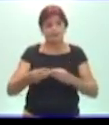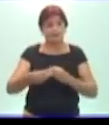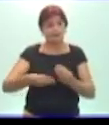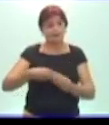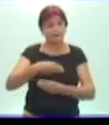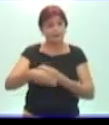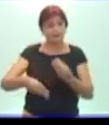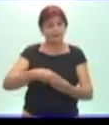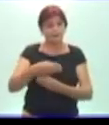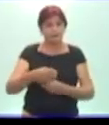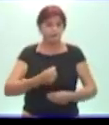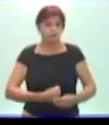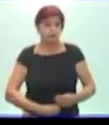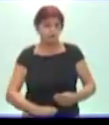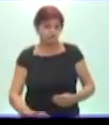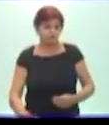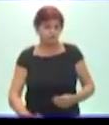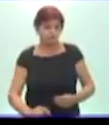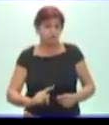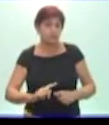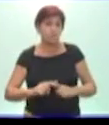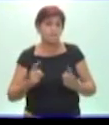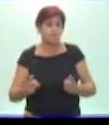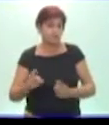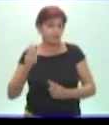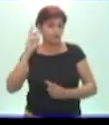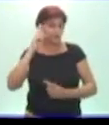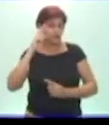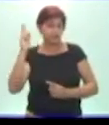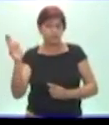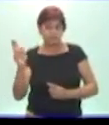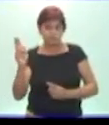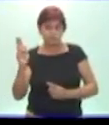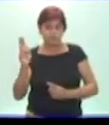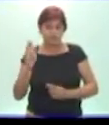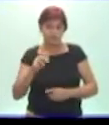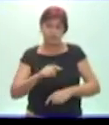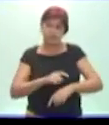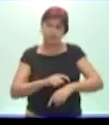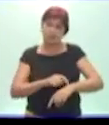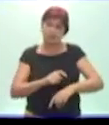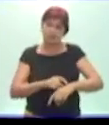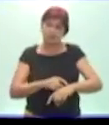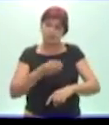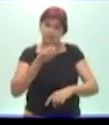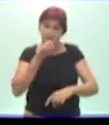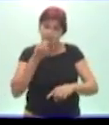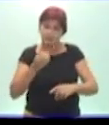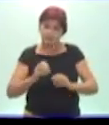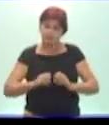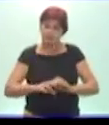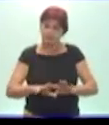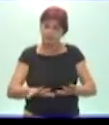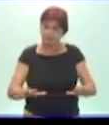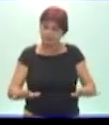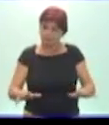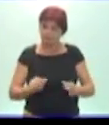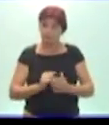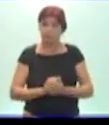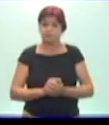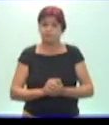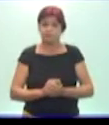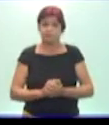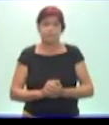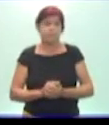¿Por qué? Porque recuerden que no sabemos qué tiempo nos va a durar esta etapa y entonces desde el primer